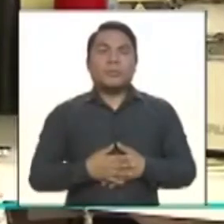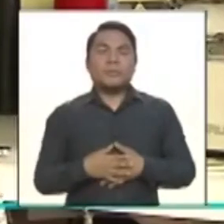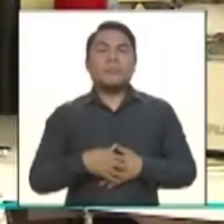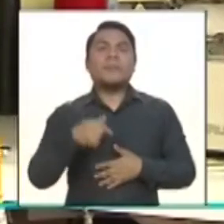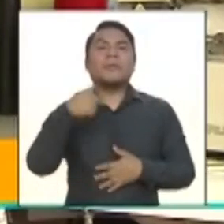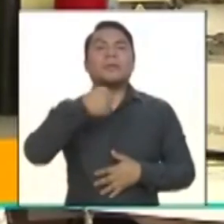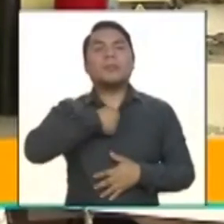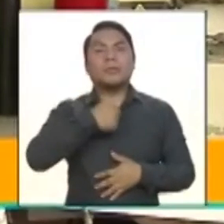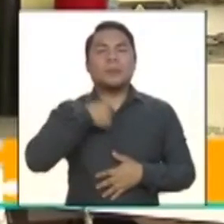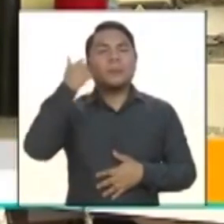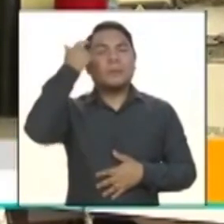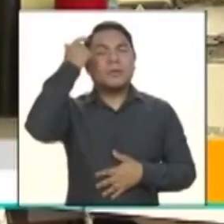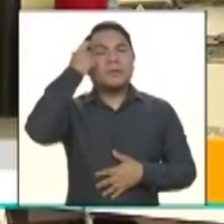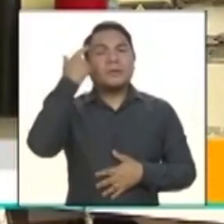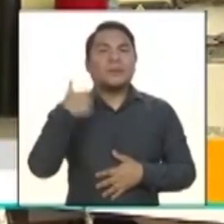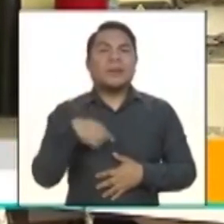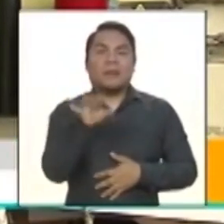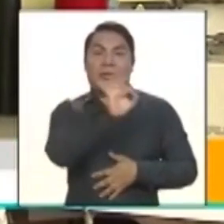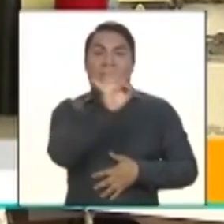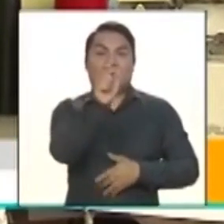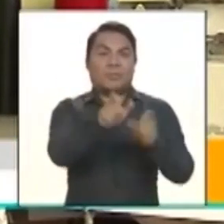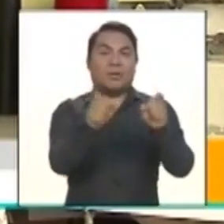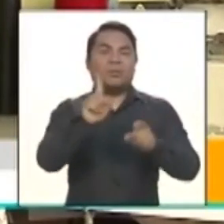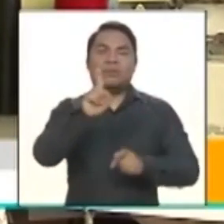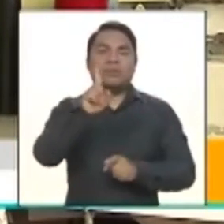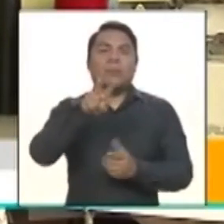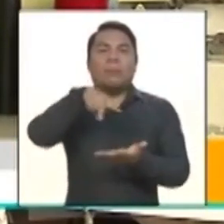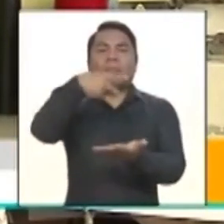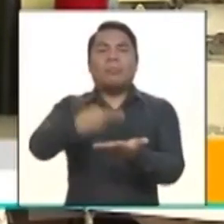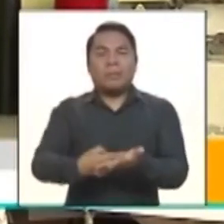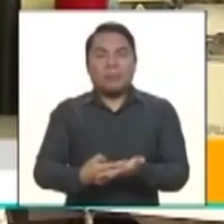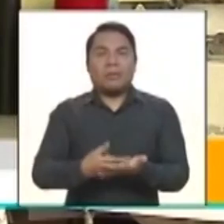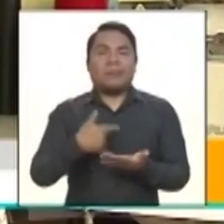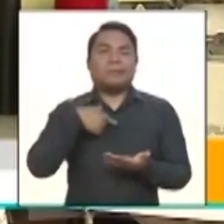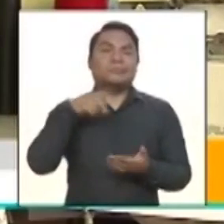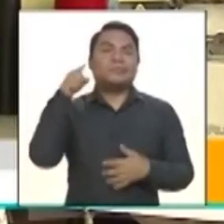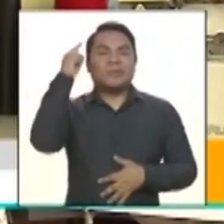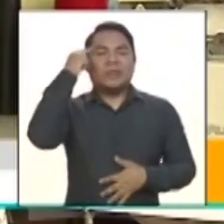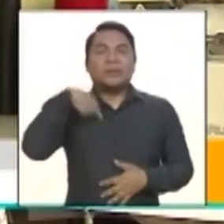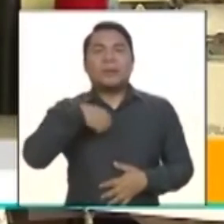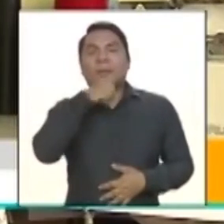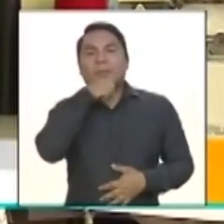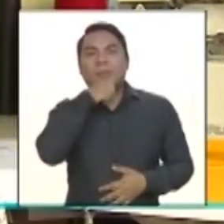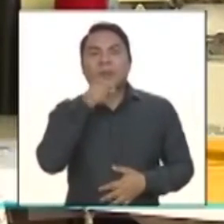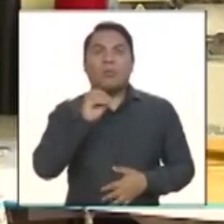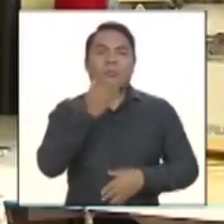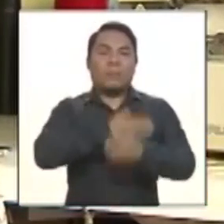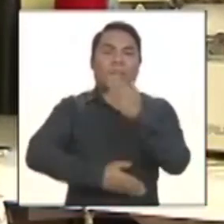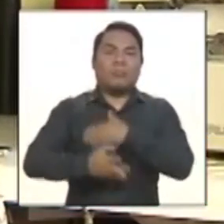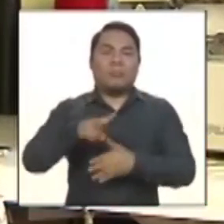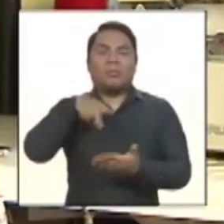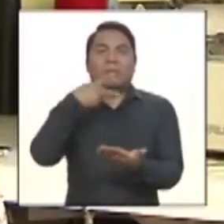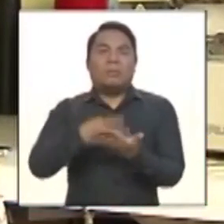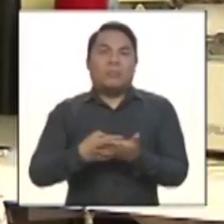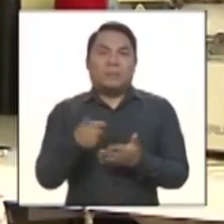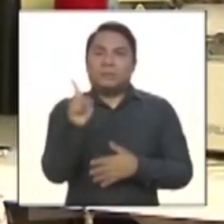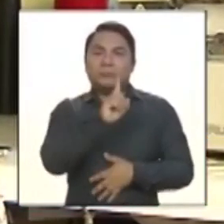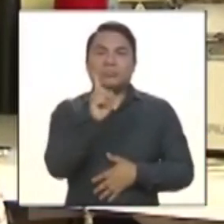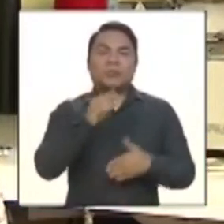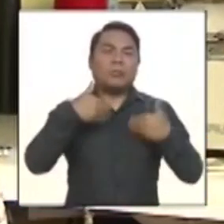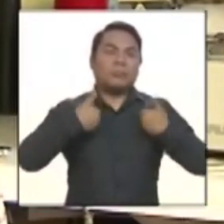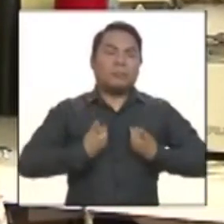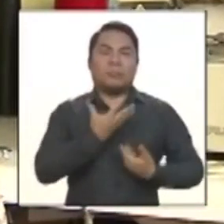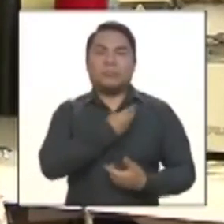pienso que nadie se debe dejar derrumbar porque además tampoco, no estoy muy viejito, digamos, pero así con punte, ¿no?